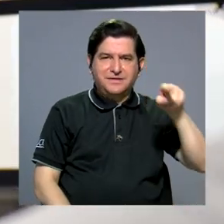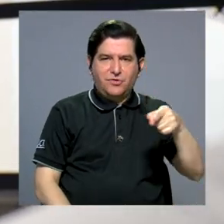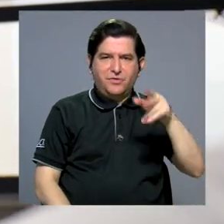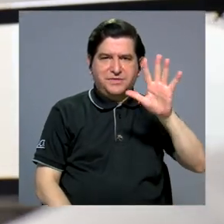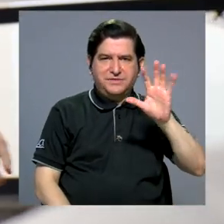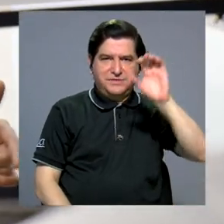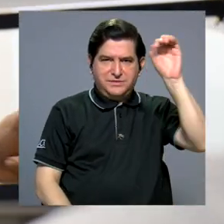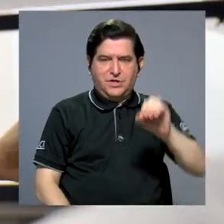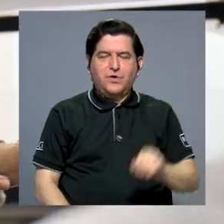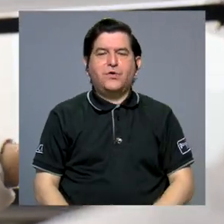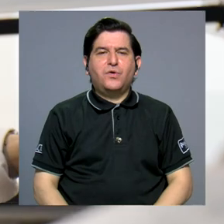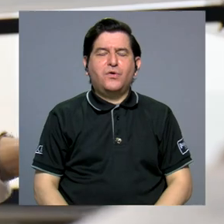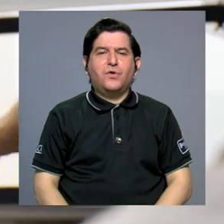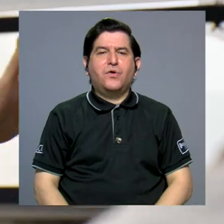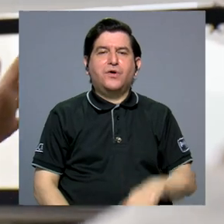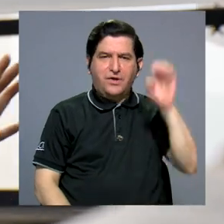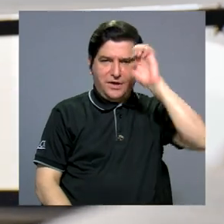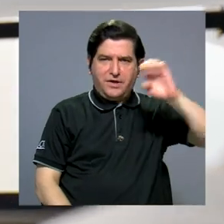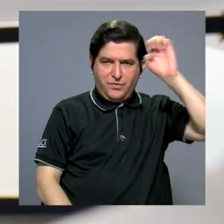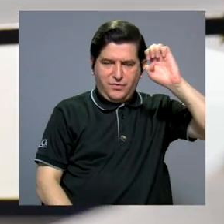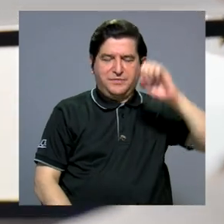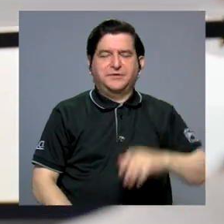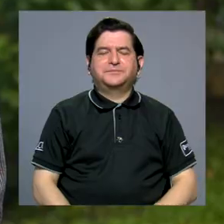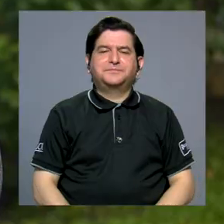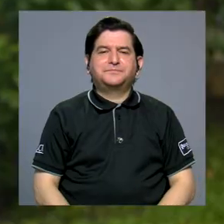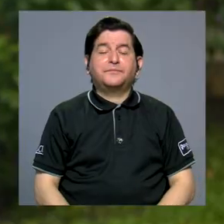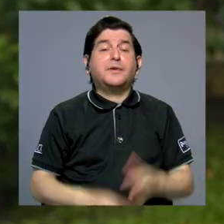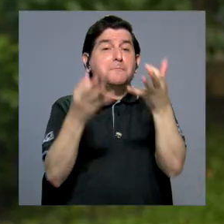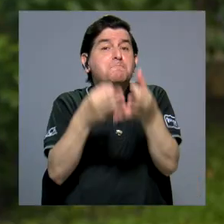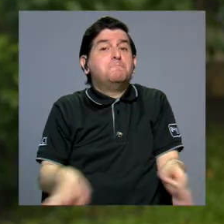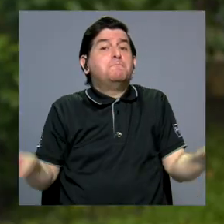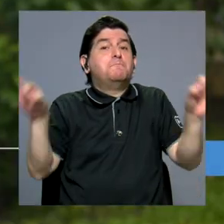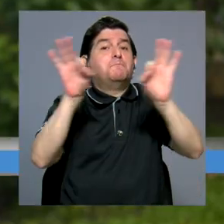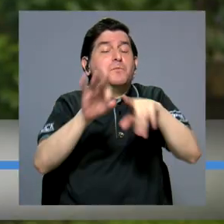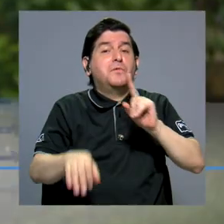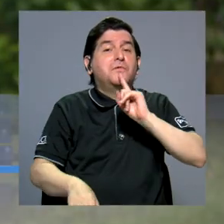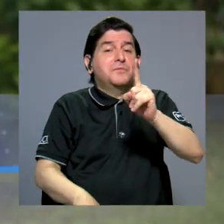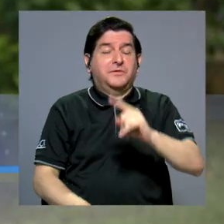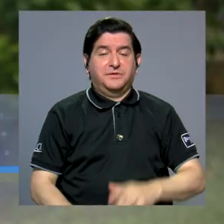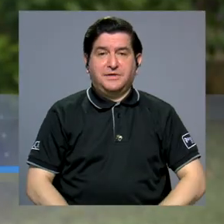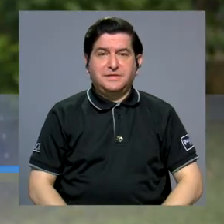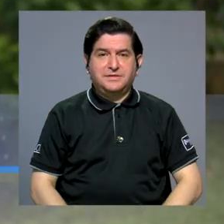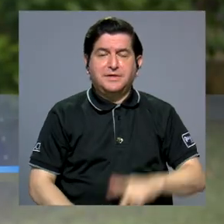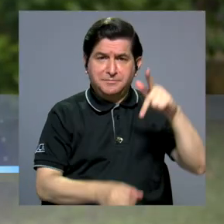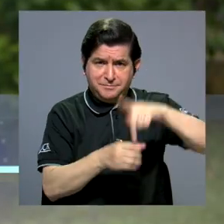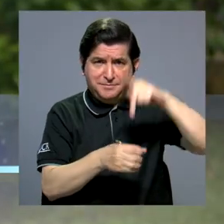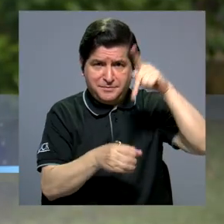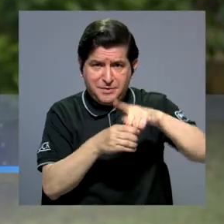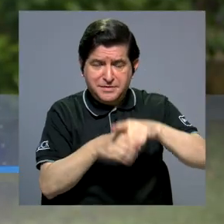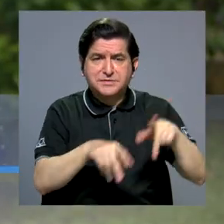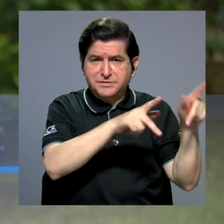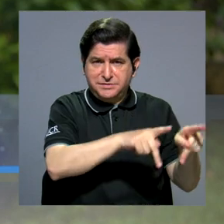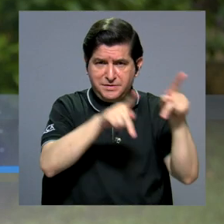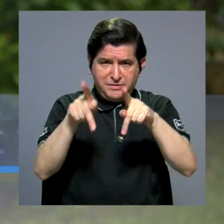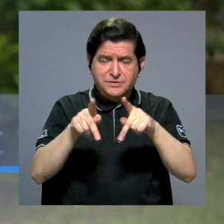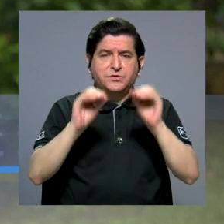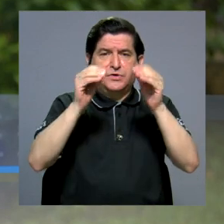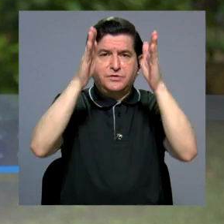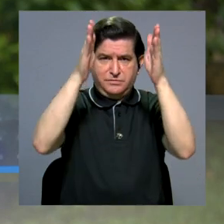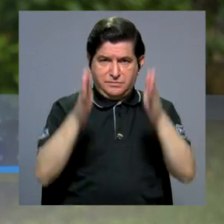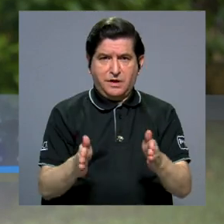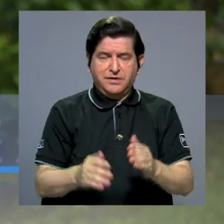,5% son europeas. Es importante destacar cómo la participación de estas personas